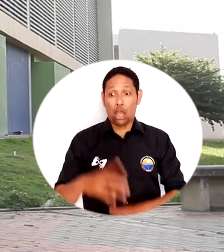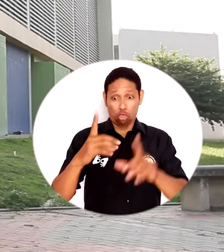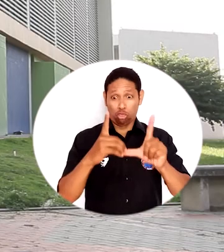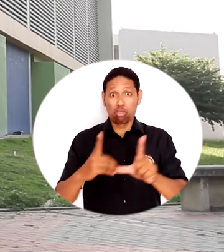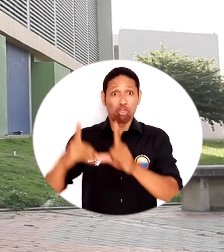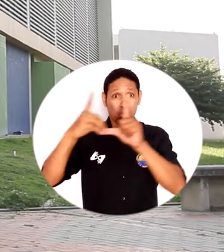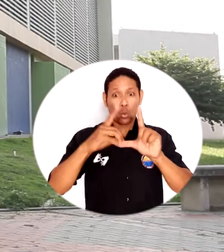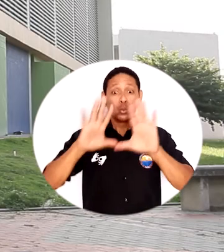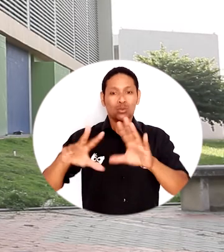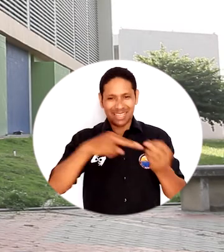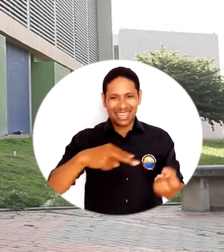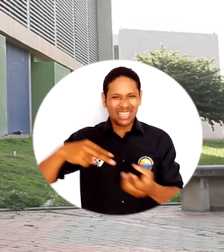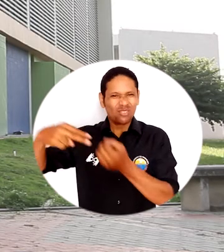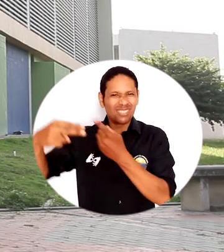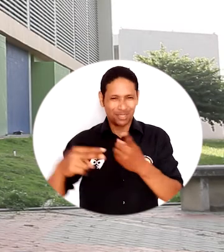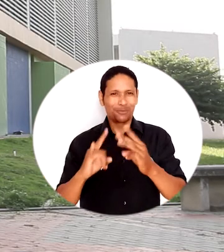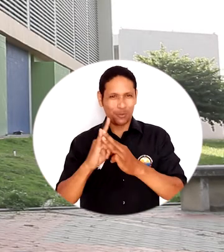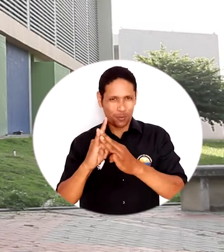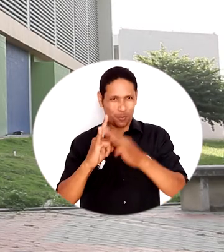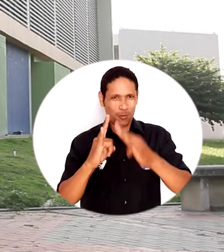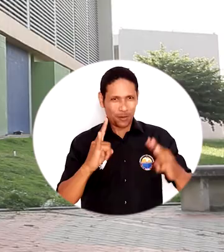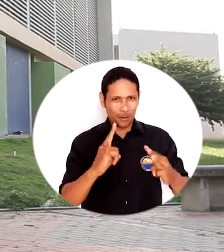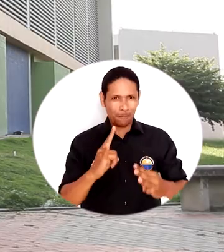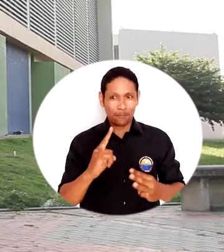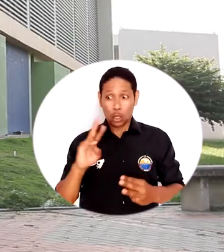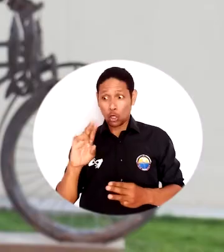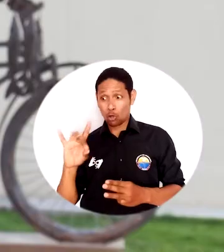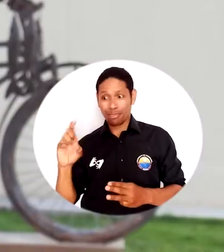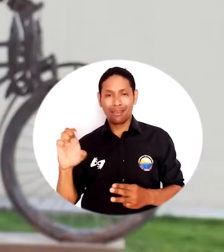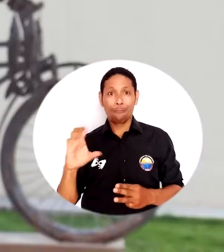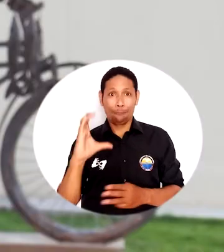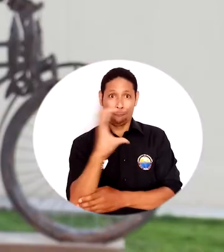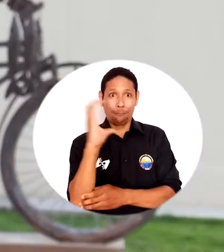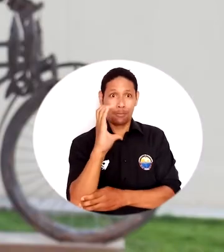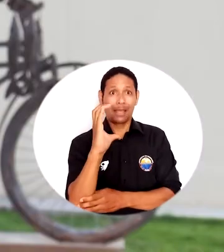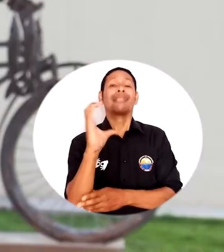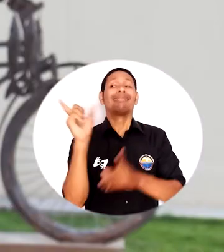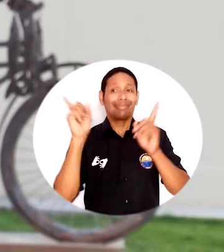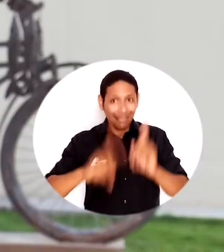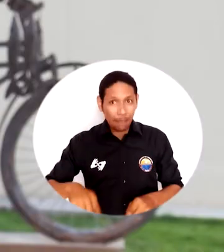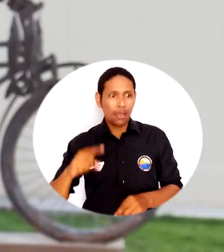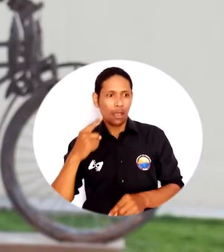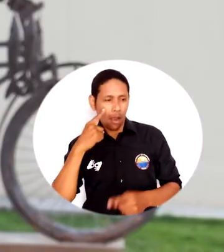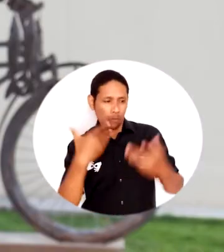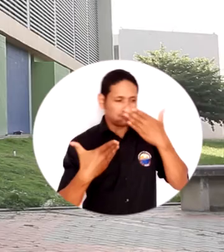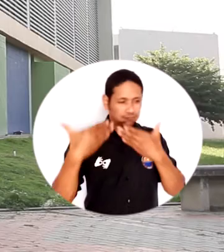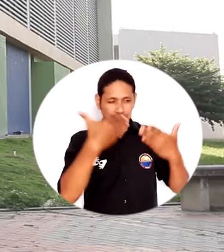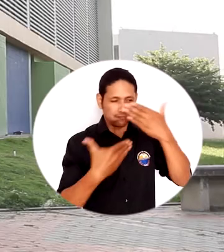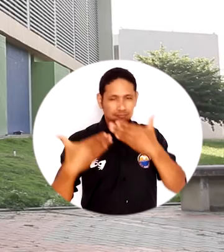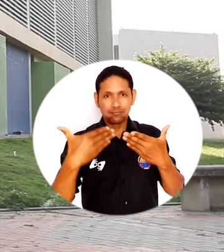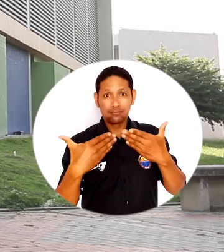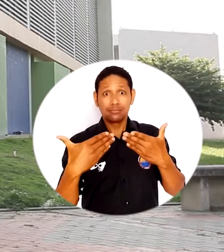El doctorado en Ciencias de la Educación de la Universidad del Magdalena y RU de Colombia recibirá visita de pares para apreciación de condiciones